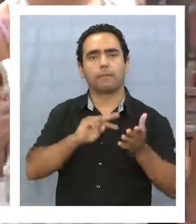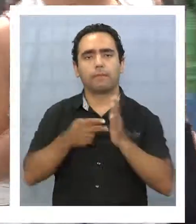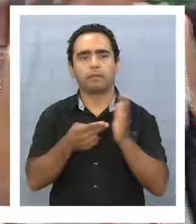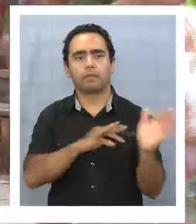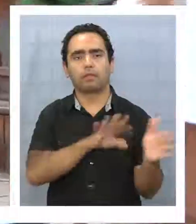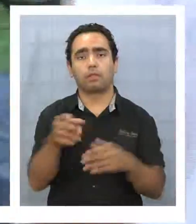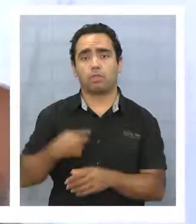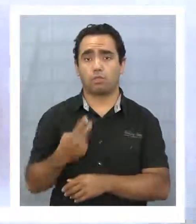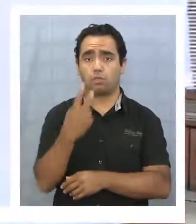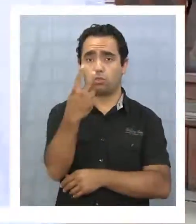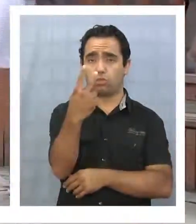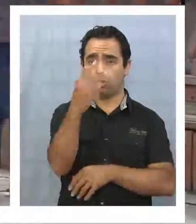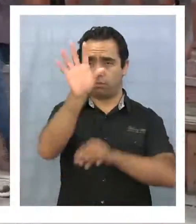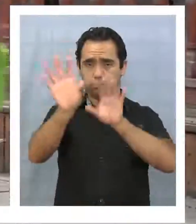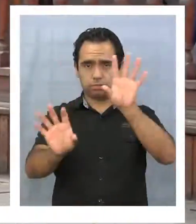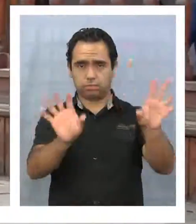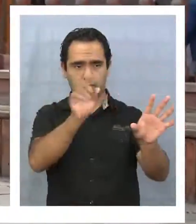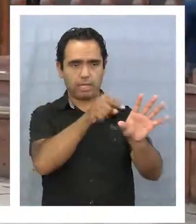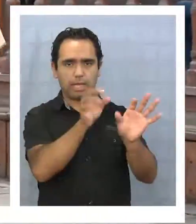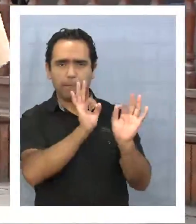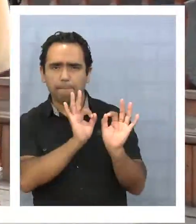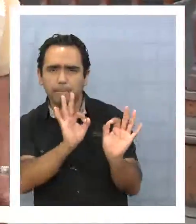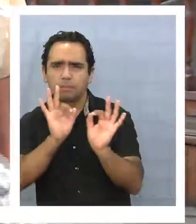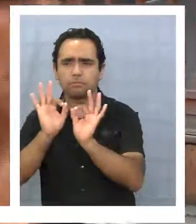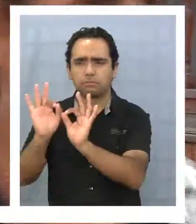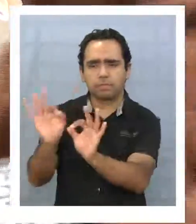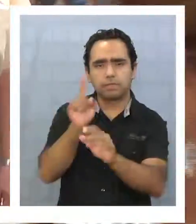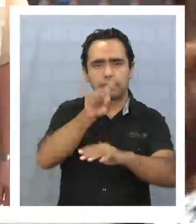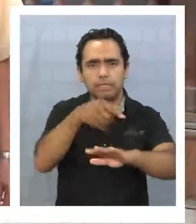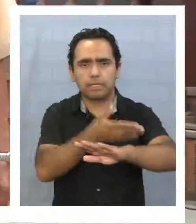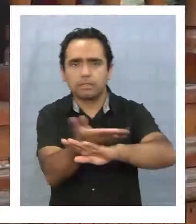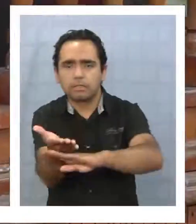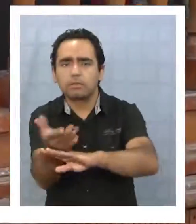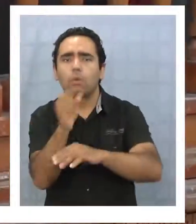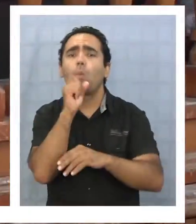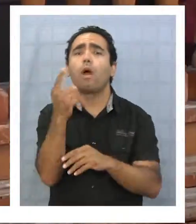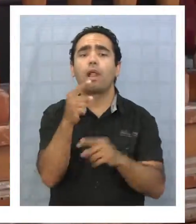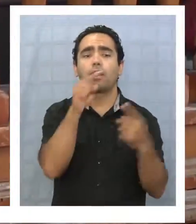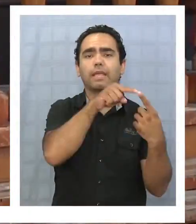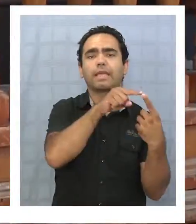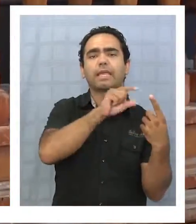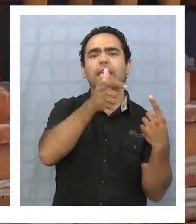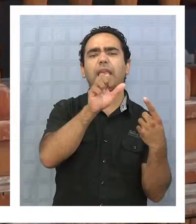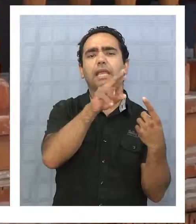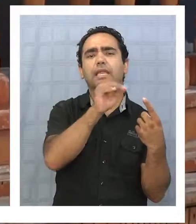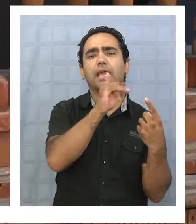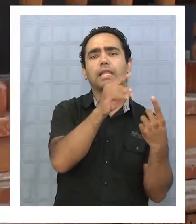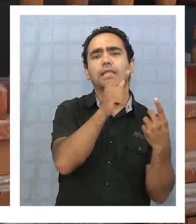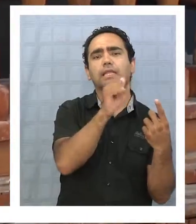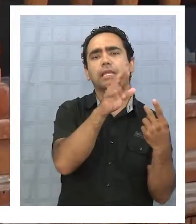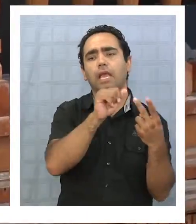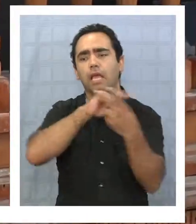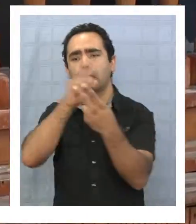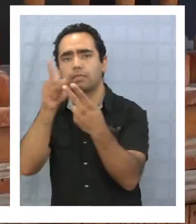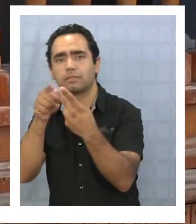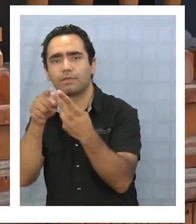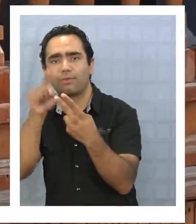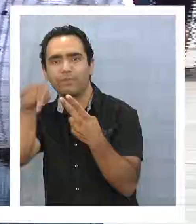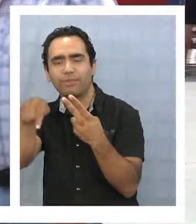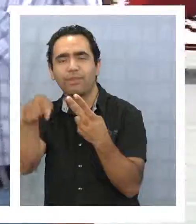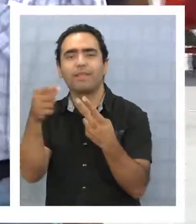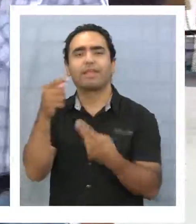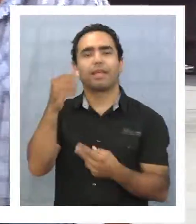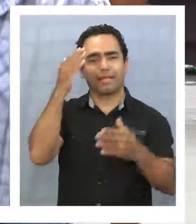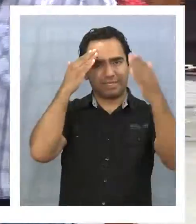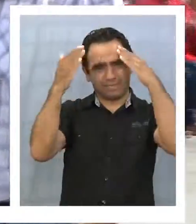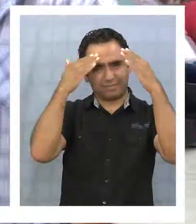las especialidades médicas que serán necesarias para atender este segmento de la población serán la geriatría y la psiquiatría, ya